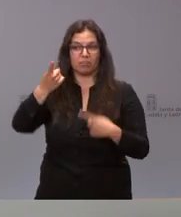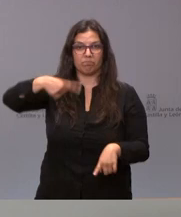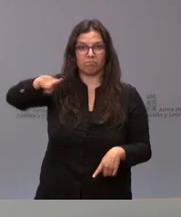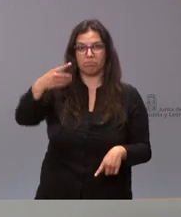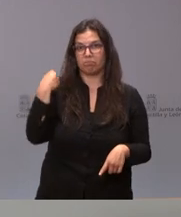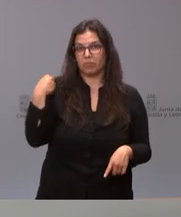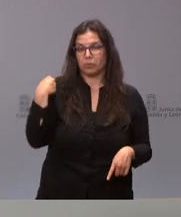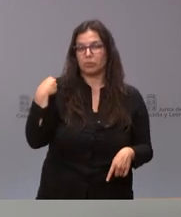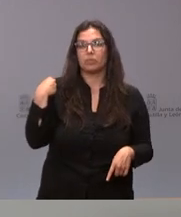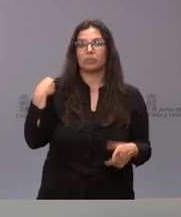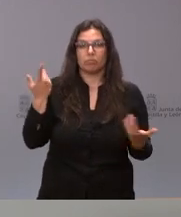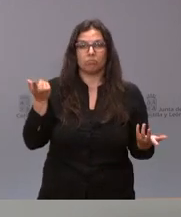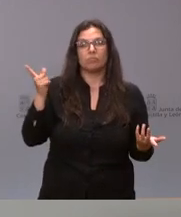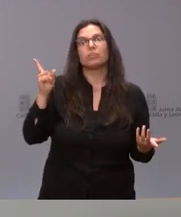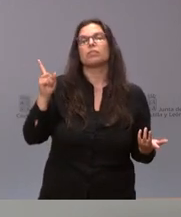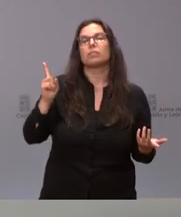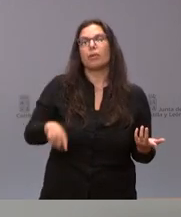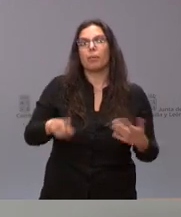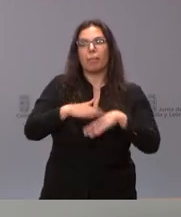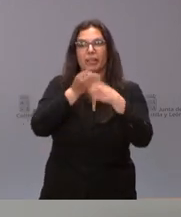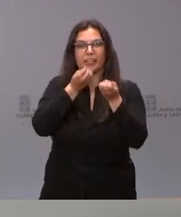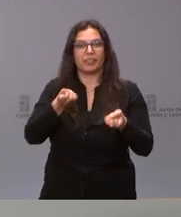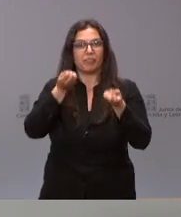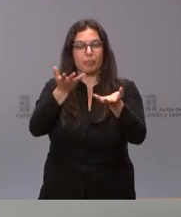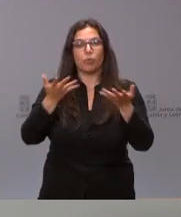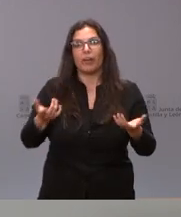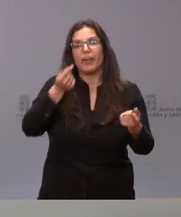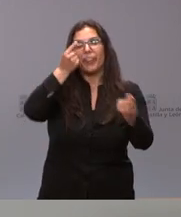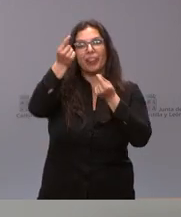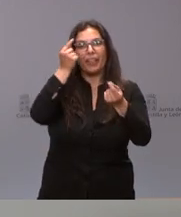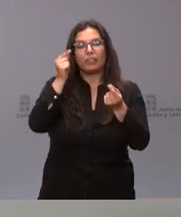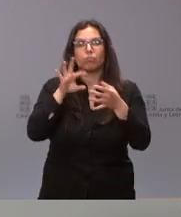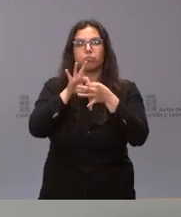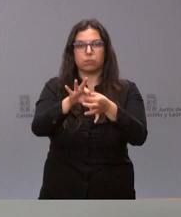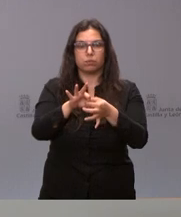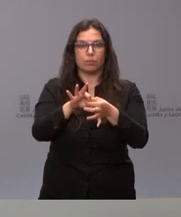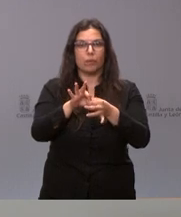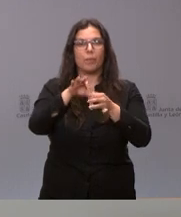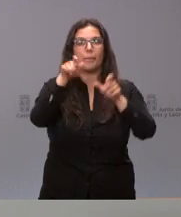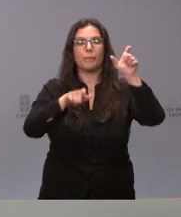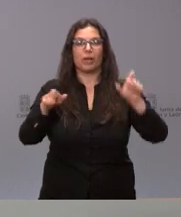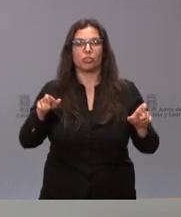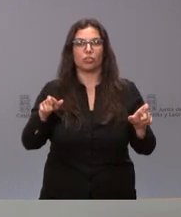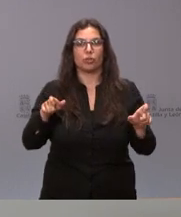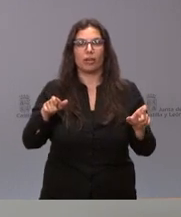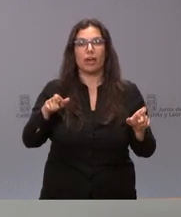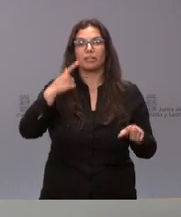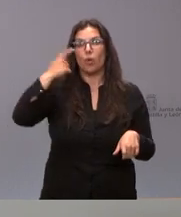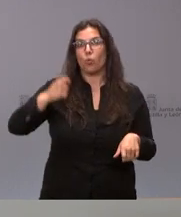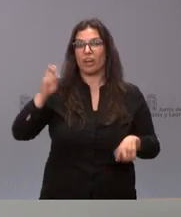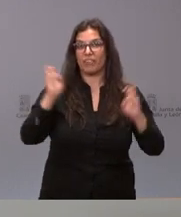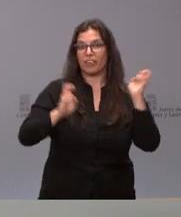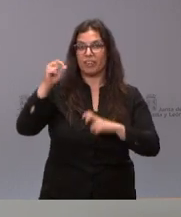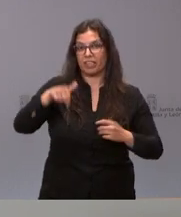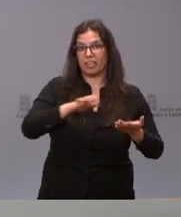preguntan y también por tenerles informado los datos relativos a las personas ya procedentes de Ucrania en